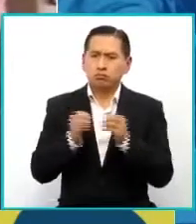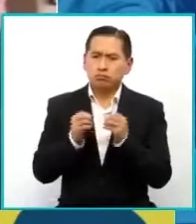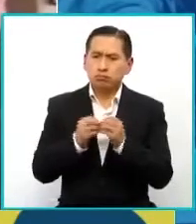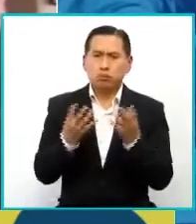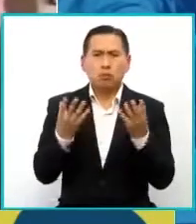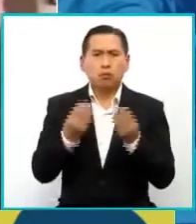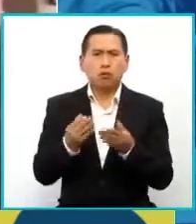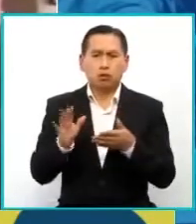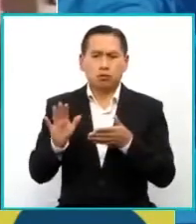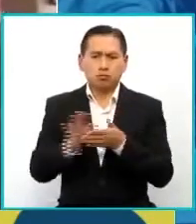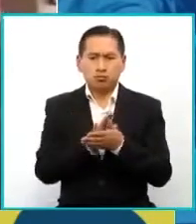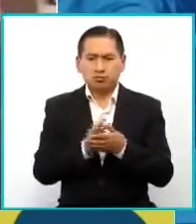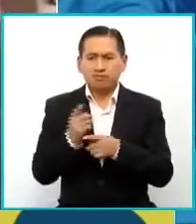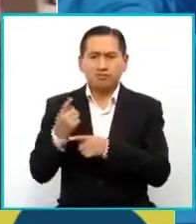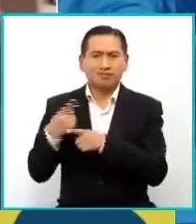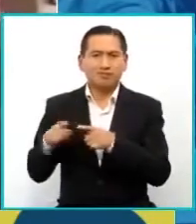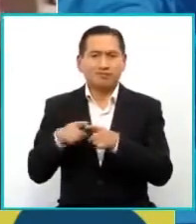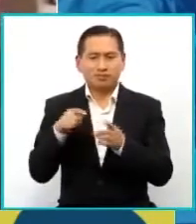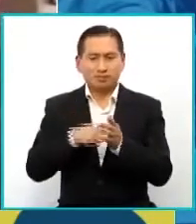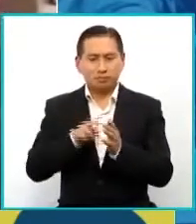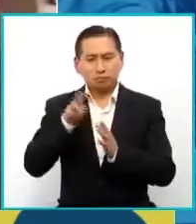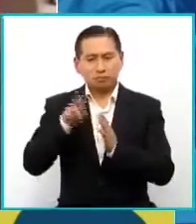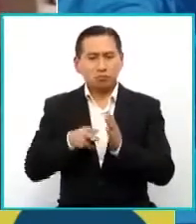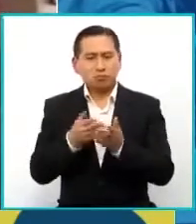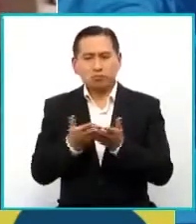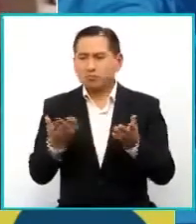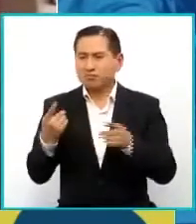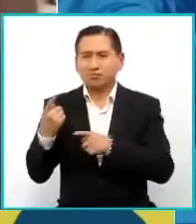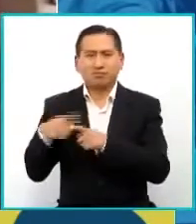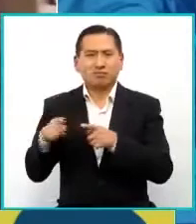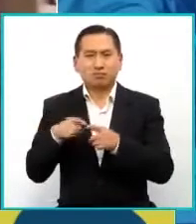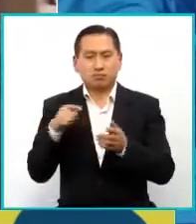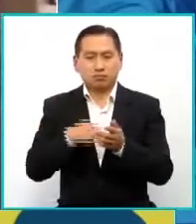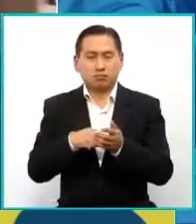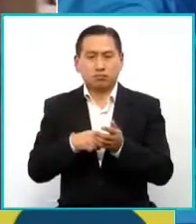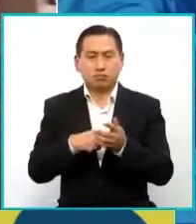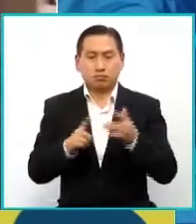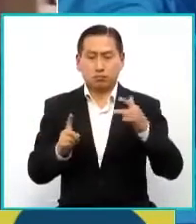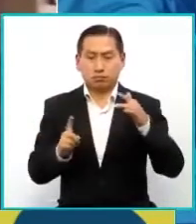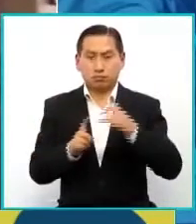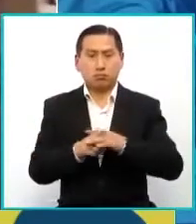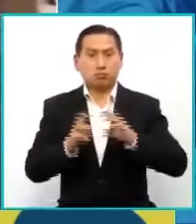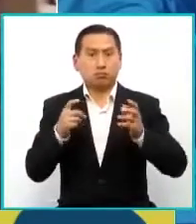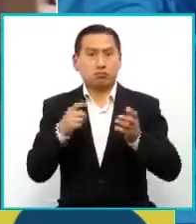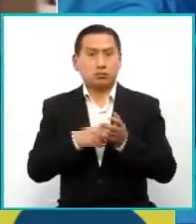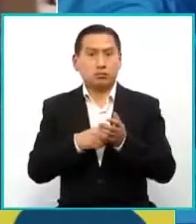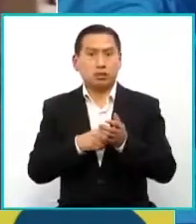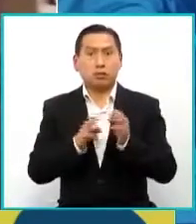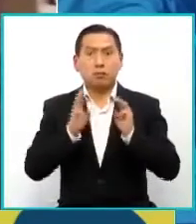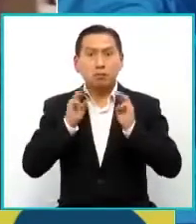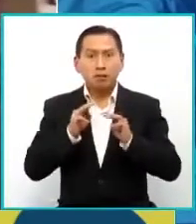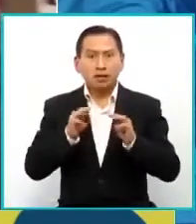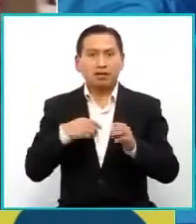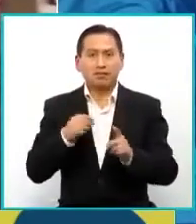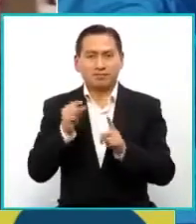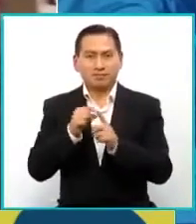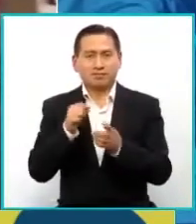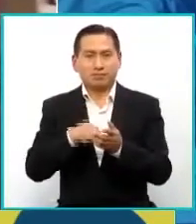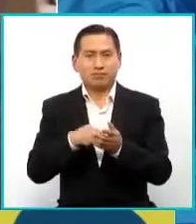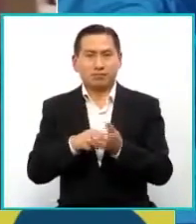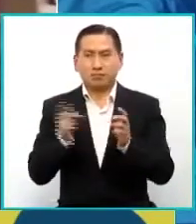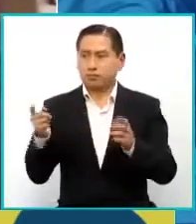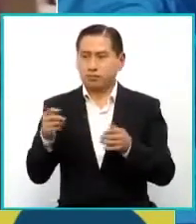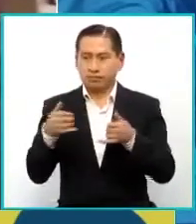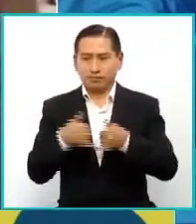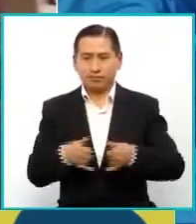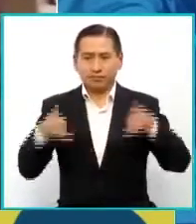filmes, las propuestas documentales o ficción que están relacionadas con el tema del mar. Justamente hablábamos al principio del tema